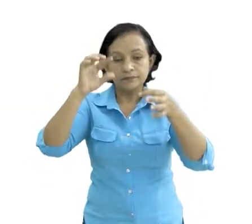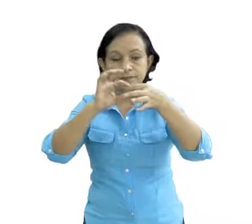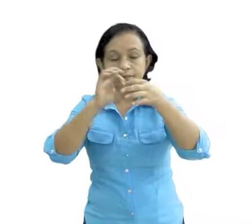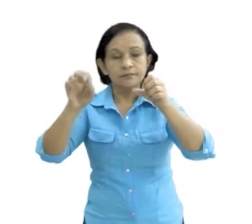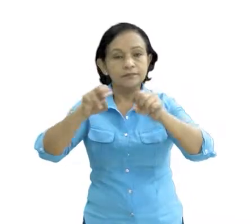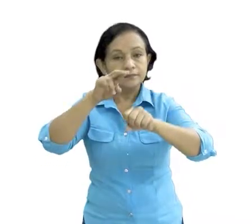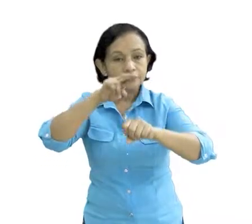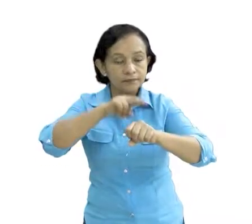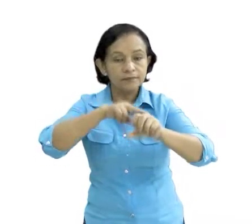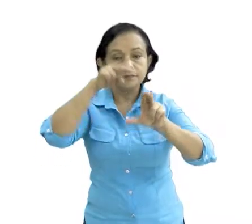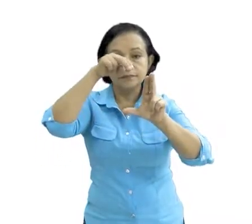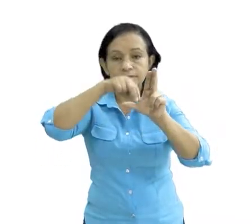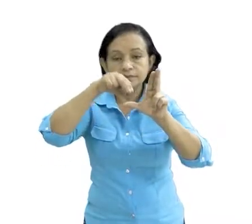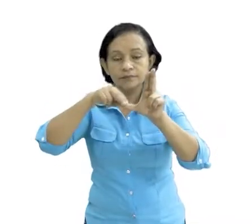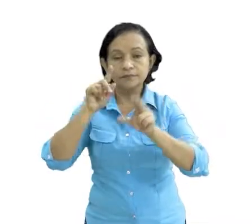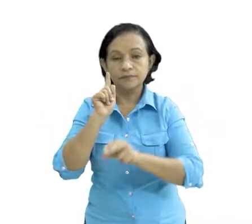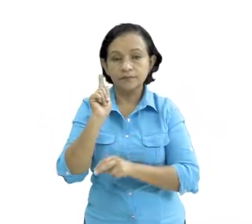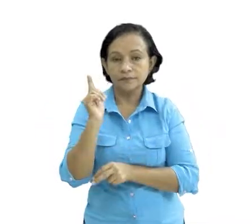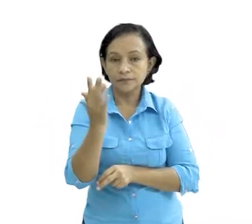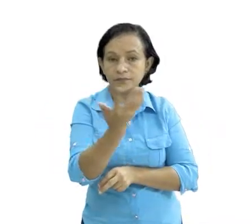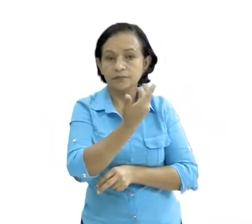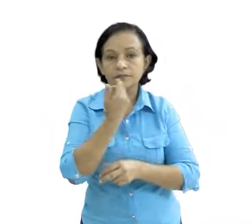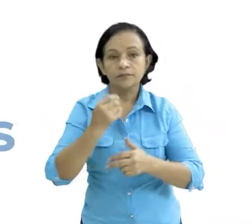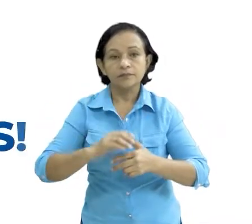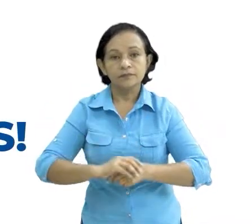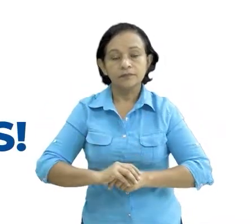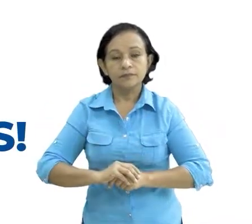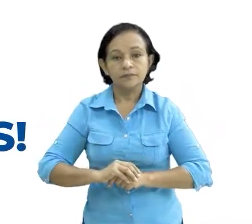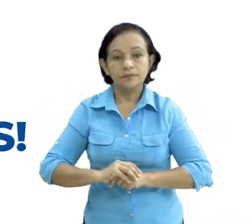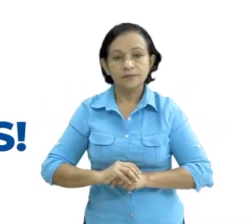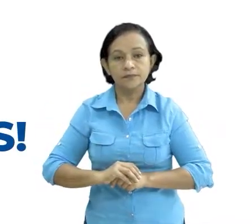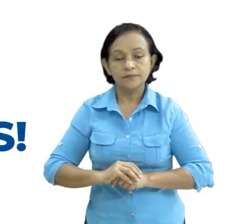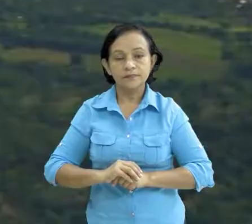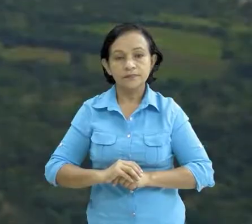reconciliación y unidad nacional sin APRED somos todos